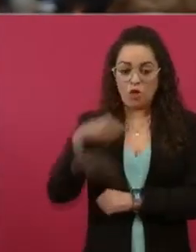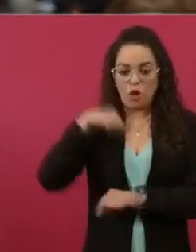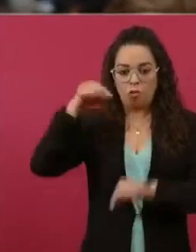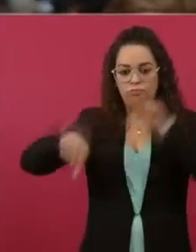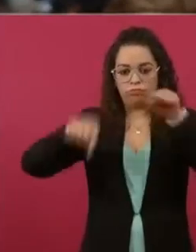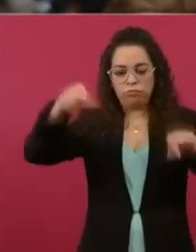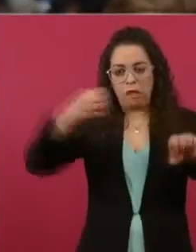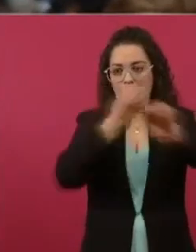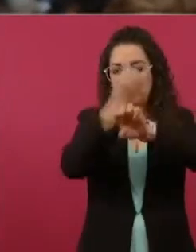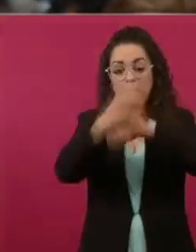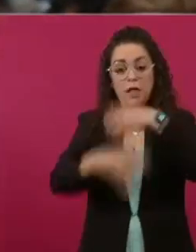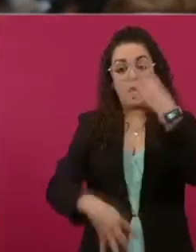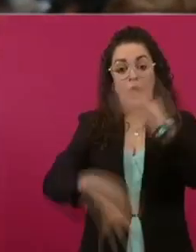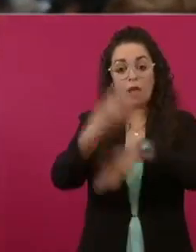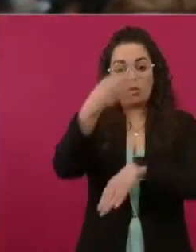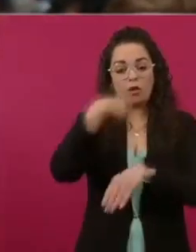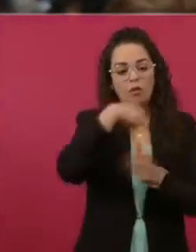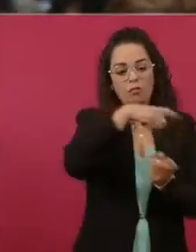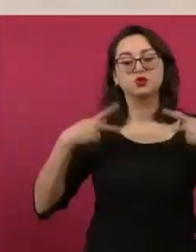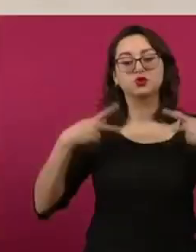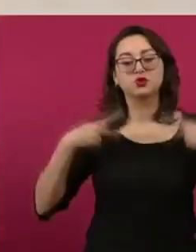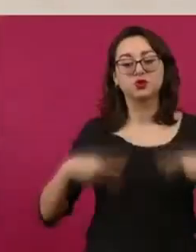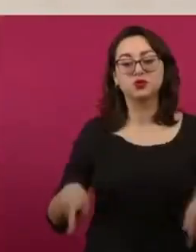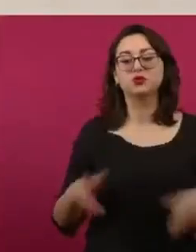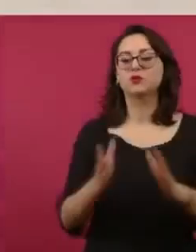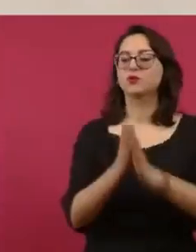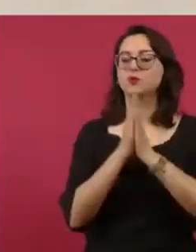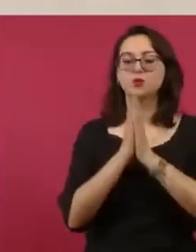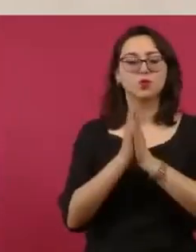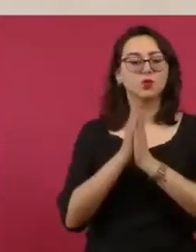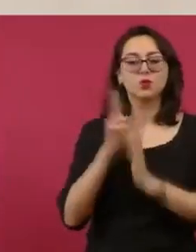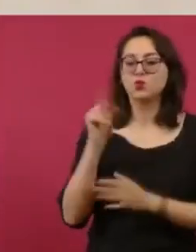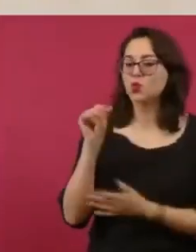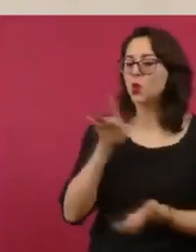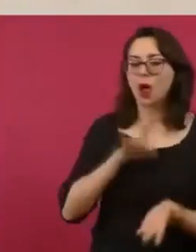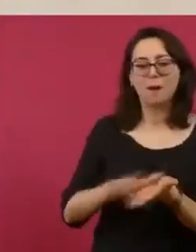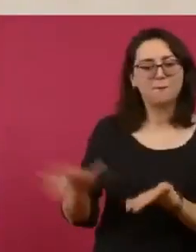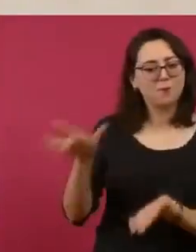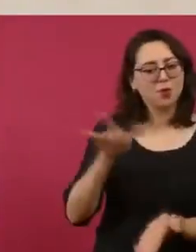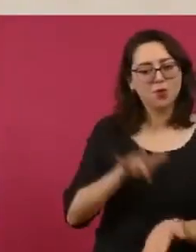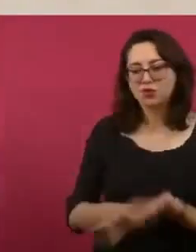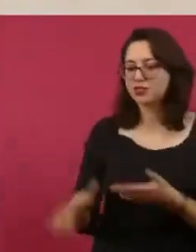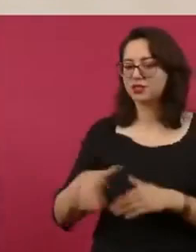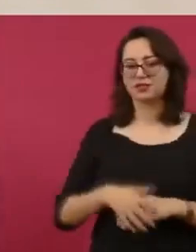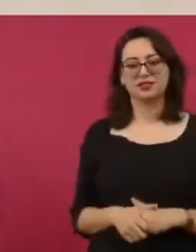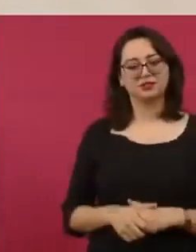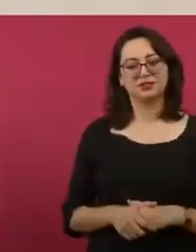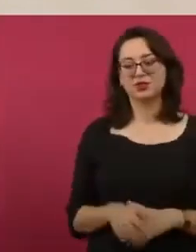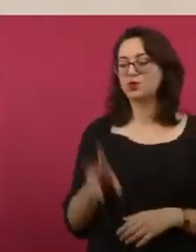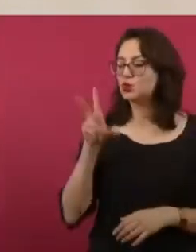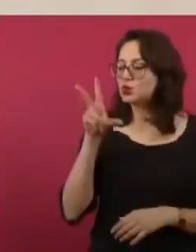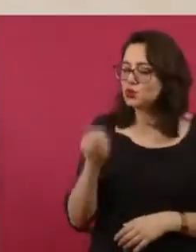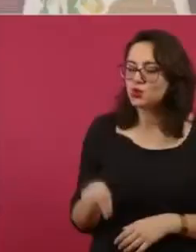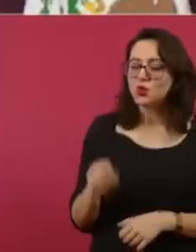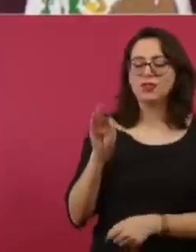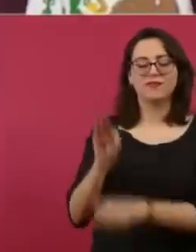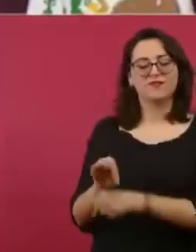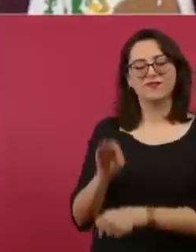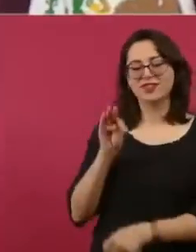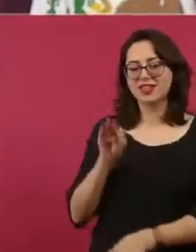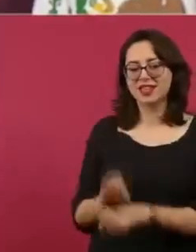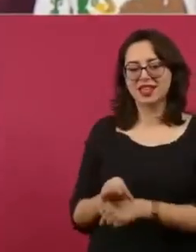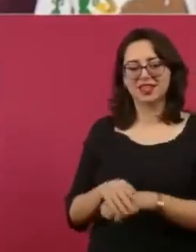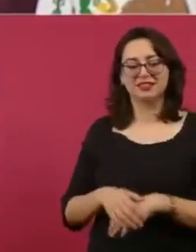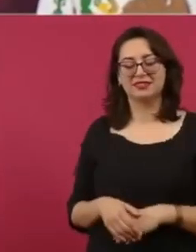una decisión de un juez que está haciendo valer o pretende hacer valer, garantizar el derecho que tiene